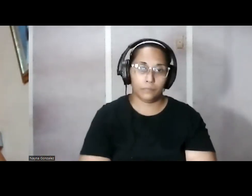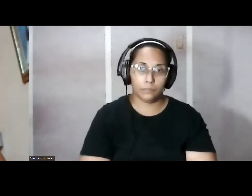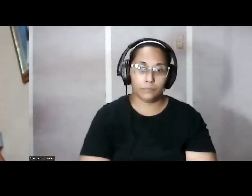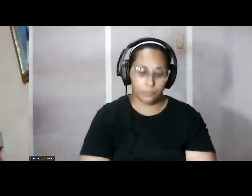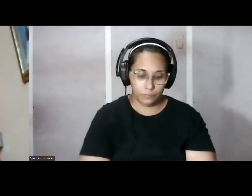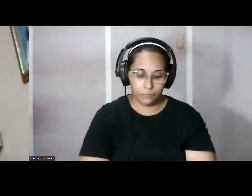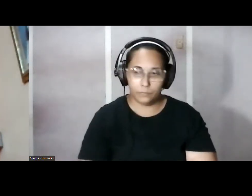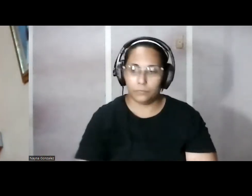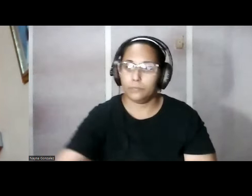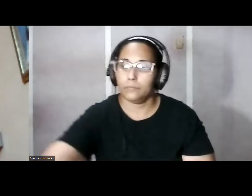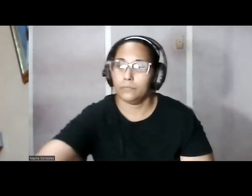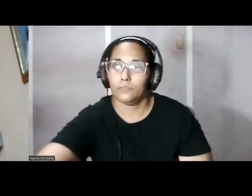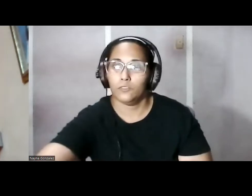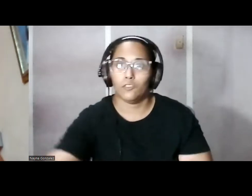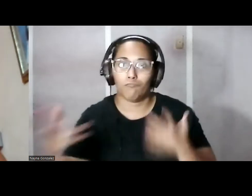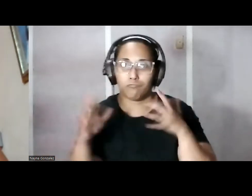ya está copiado el link